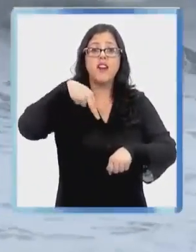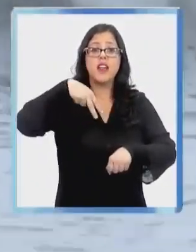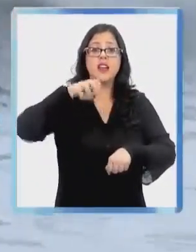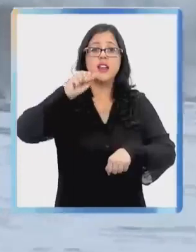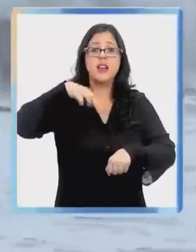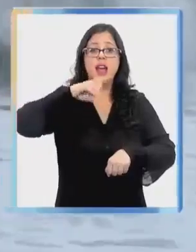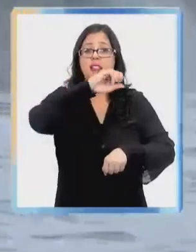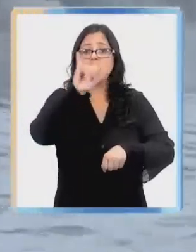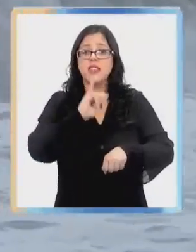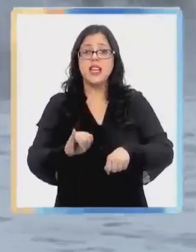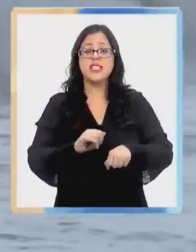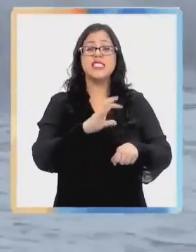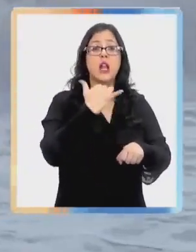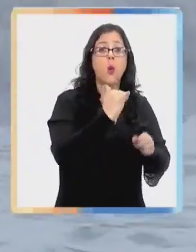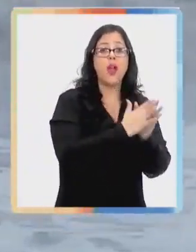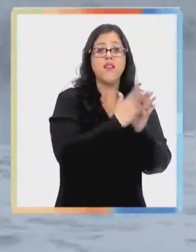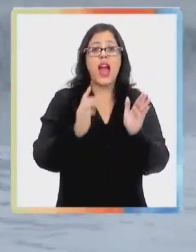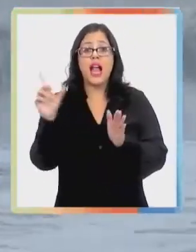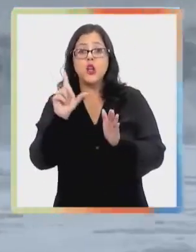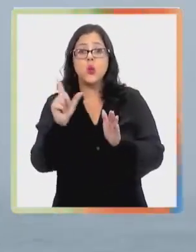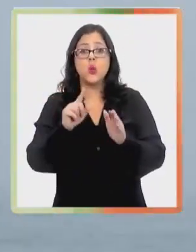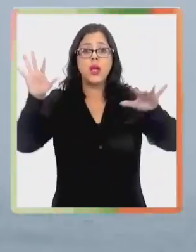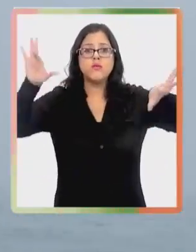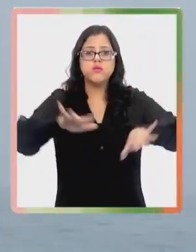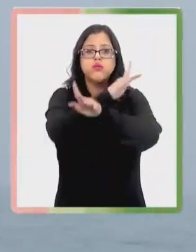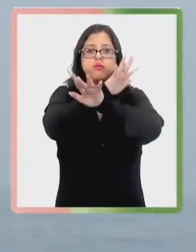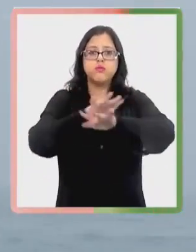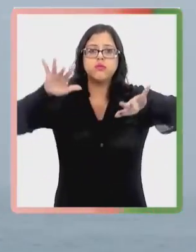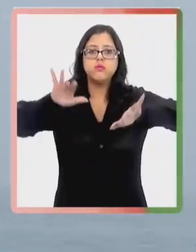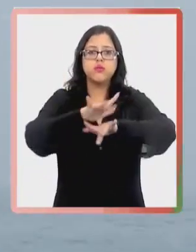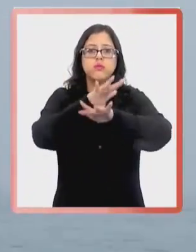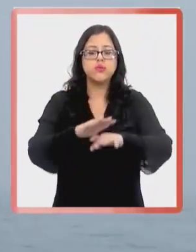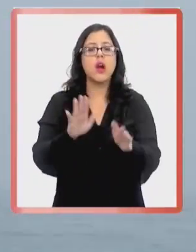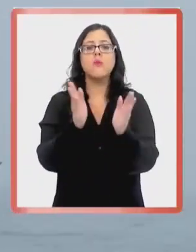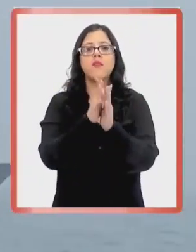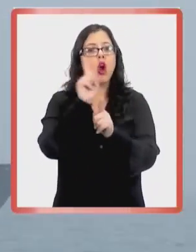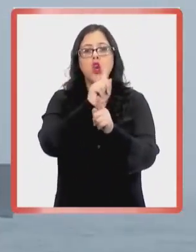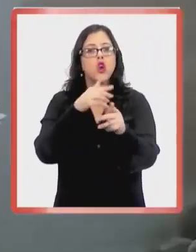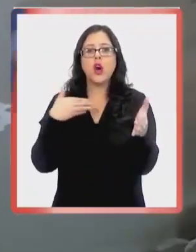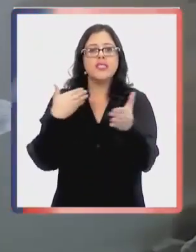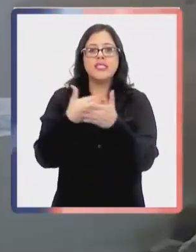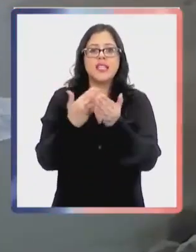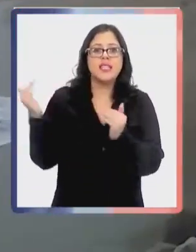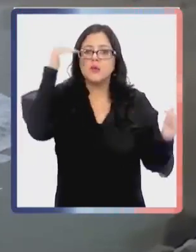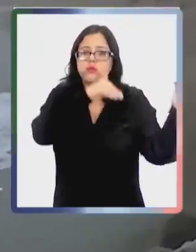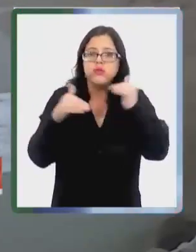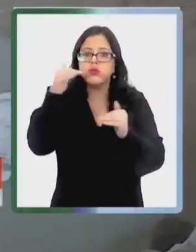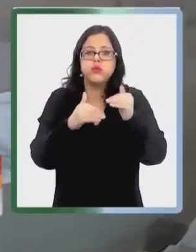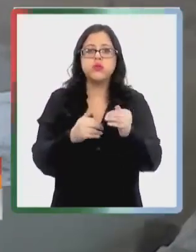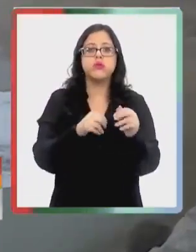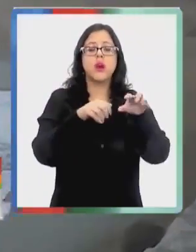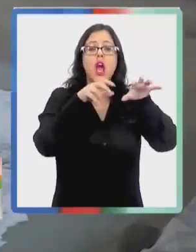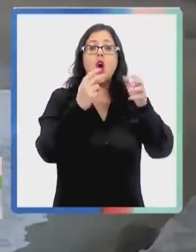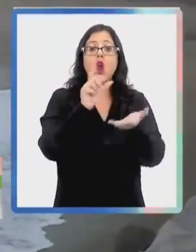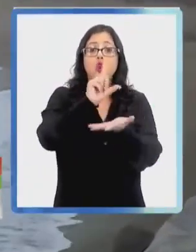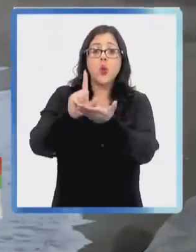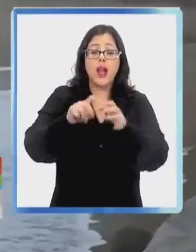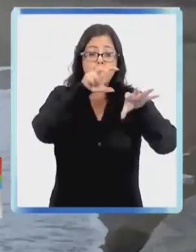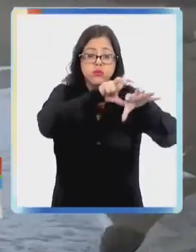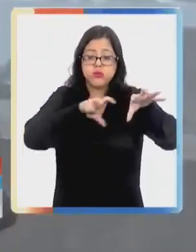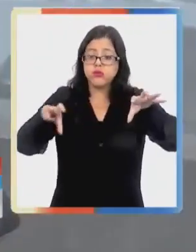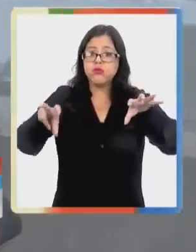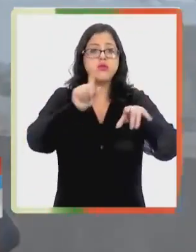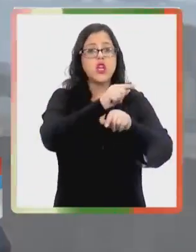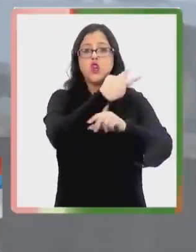jueves y se van a extender hasta el próximo lunes. La recomendación es no acercarse a la costa, no visitar lugares rocosos, ni menos